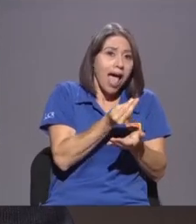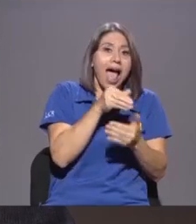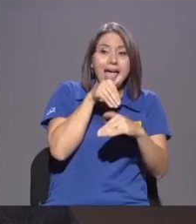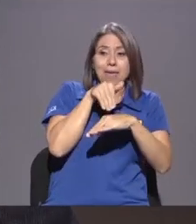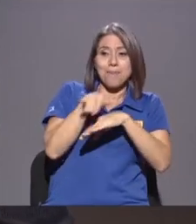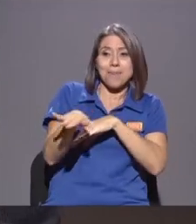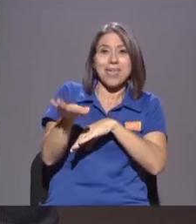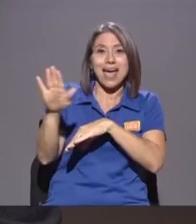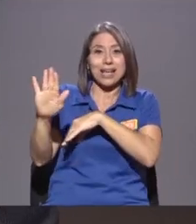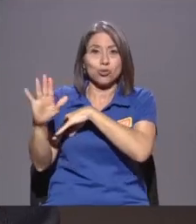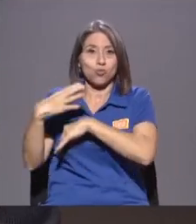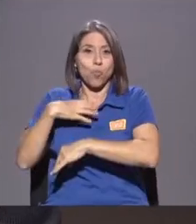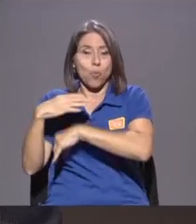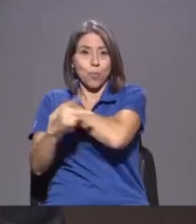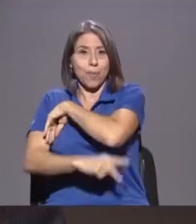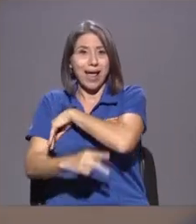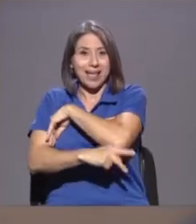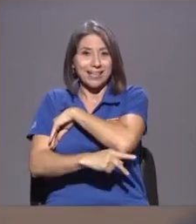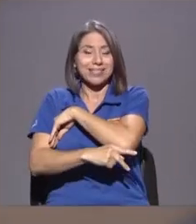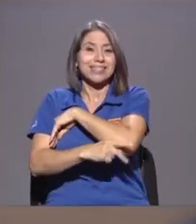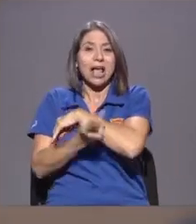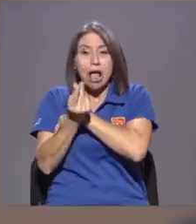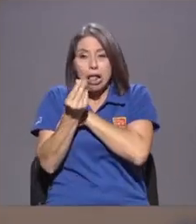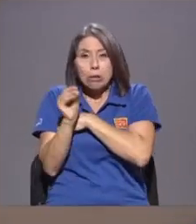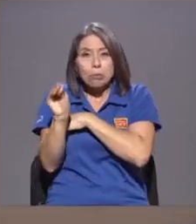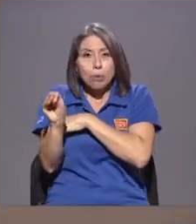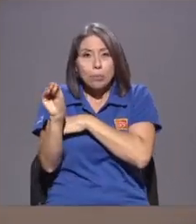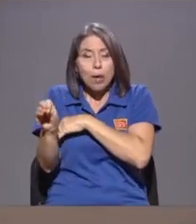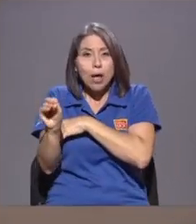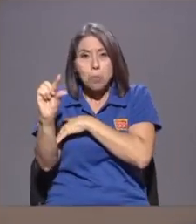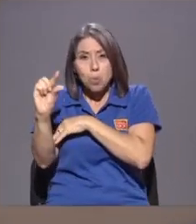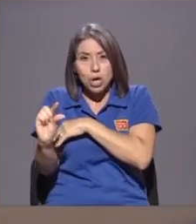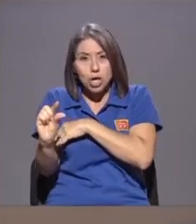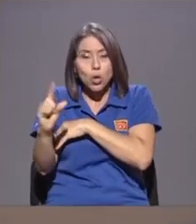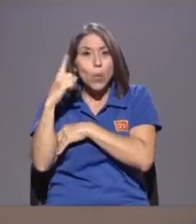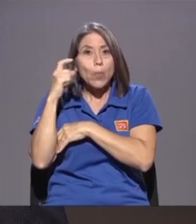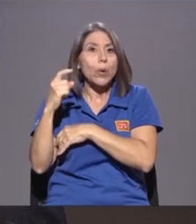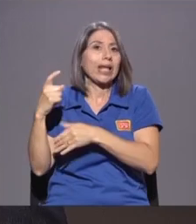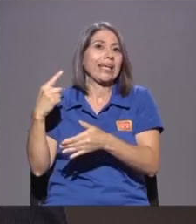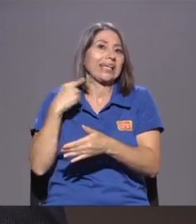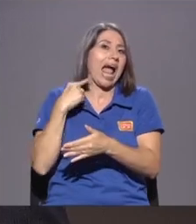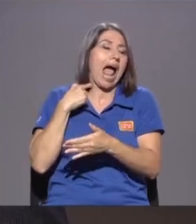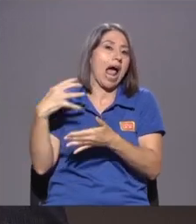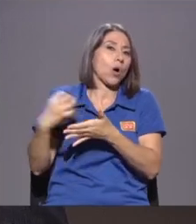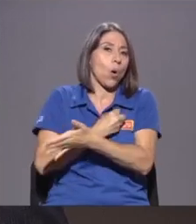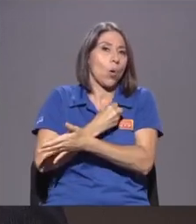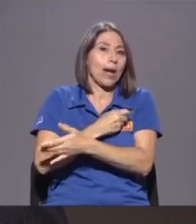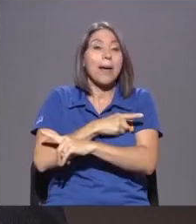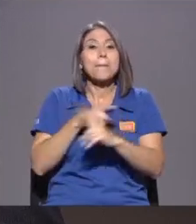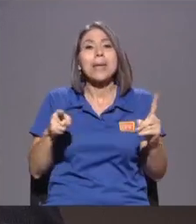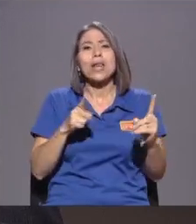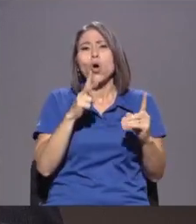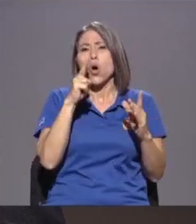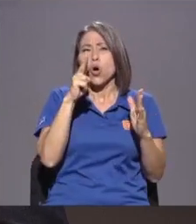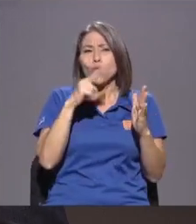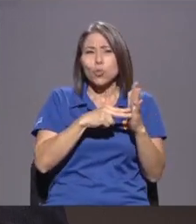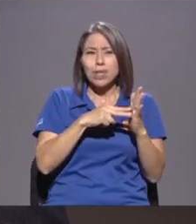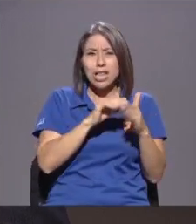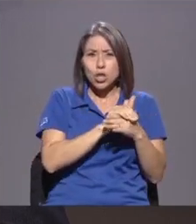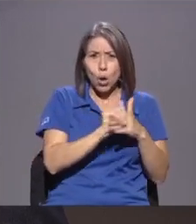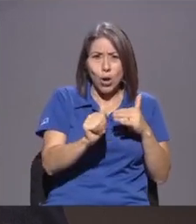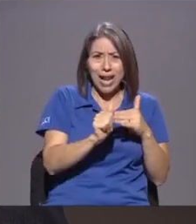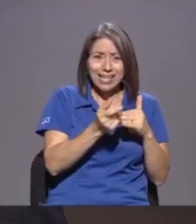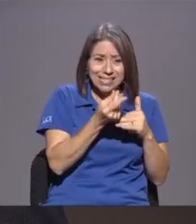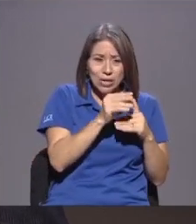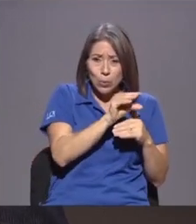Costos Son Altísimos Una Transferencia De 200 Dólares Y Eso No Ocurre En Mercados Un Poquito Más Desarrollados Pero